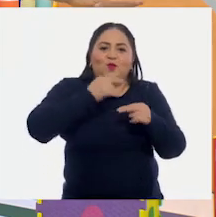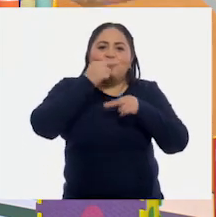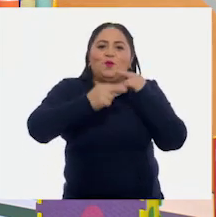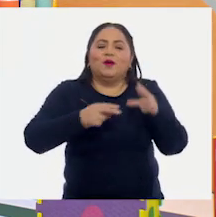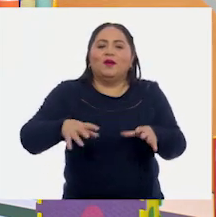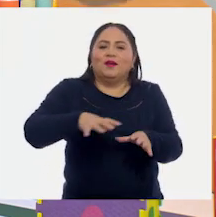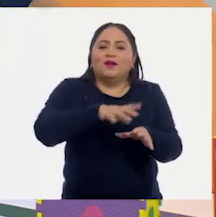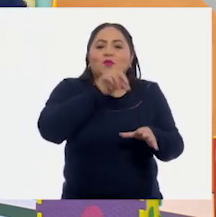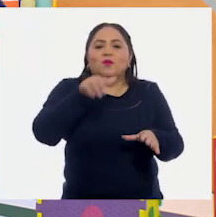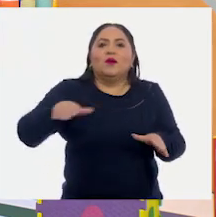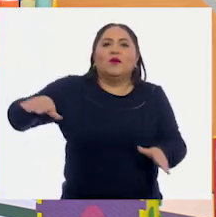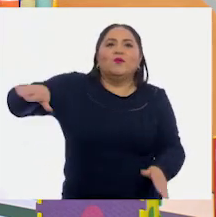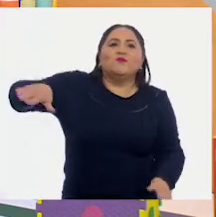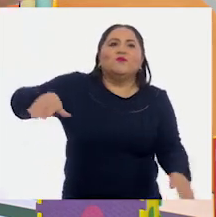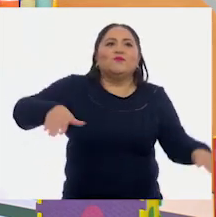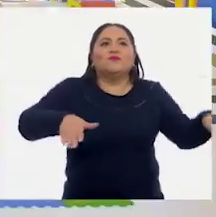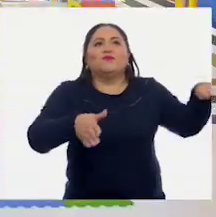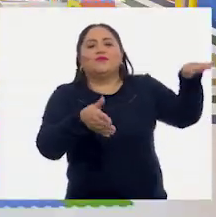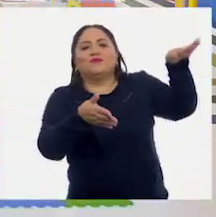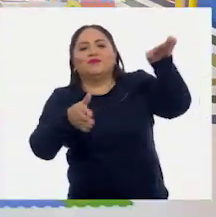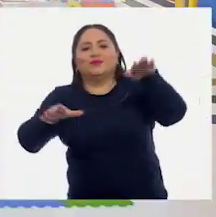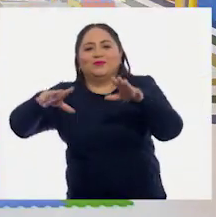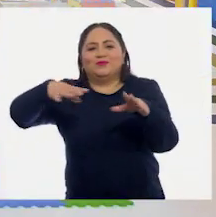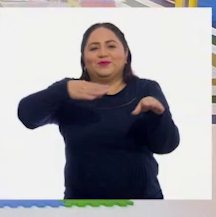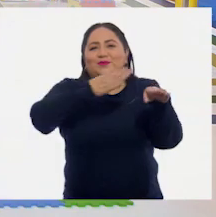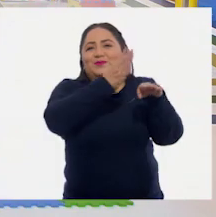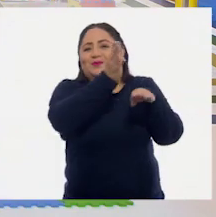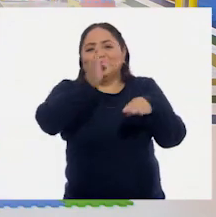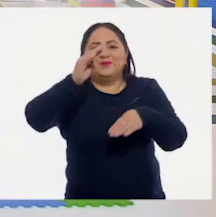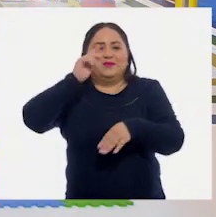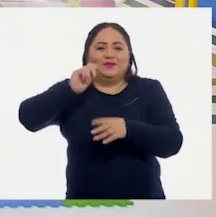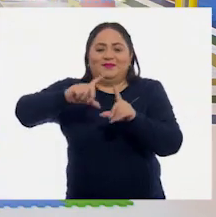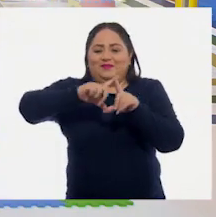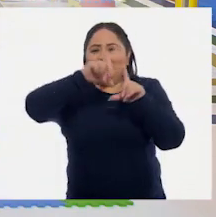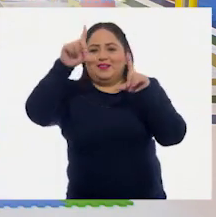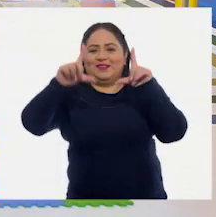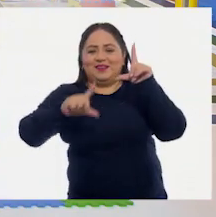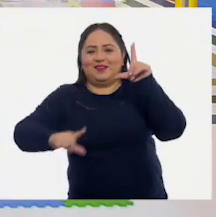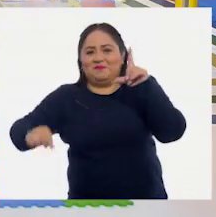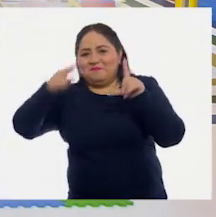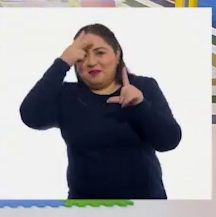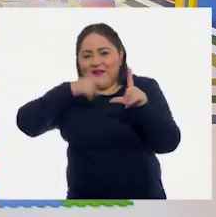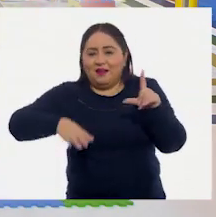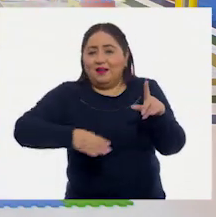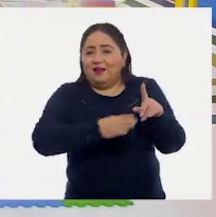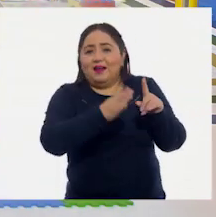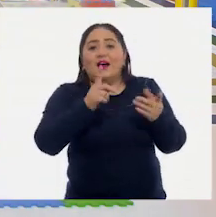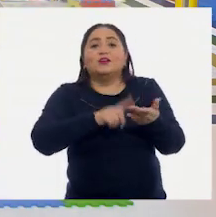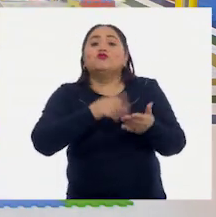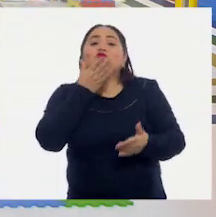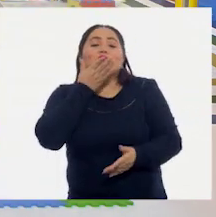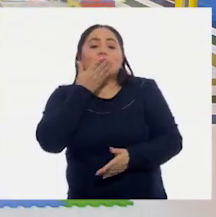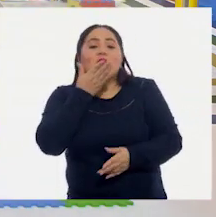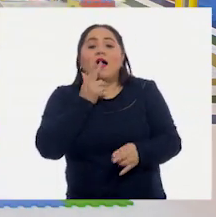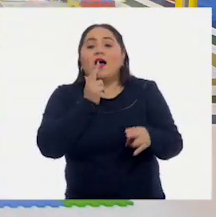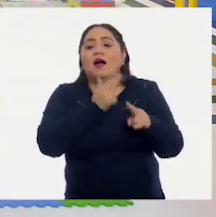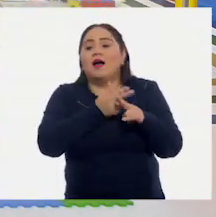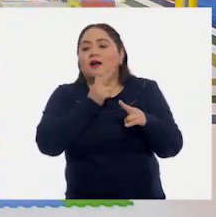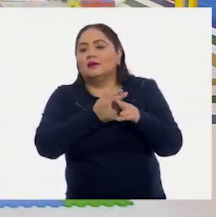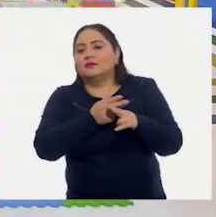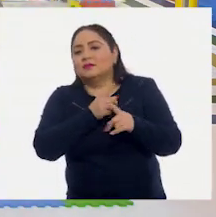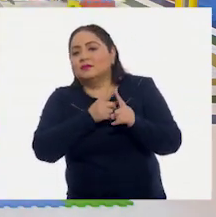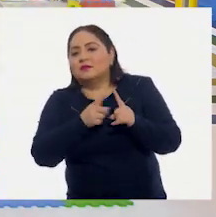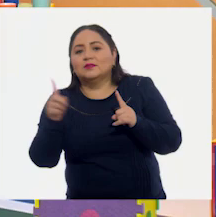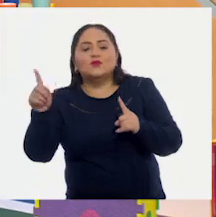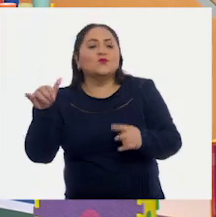y los lleve a volar por toda la República Mexicana, desde Sonora hasta